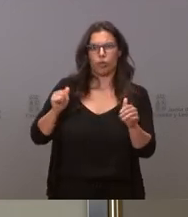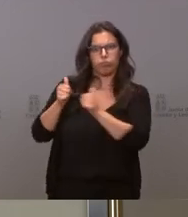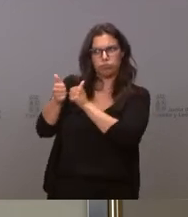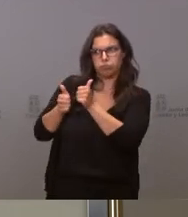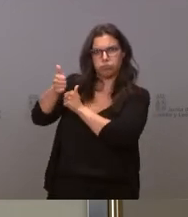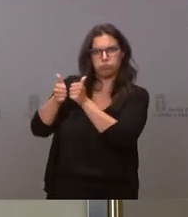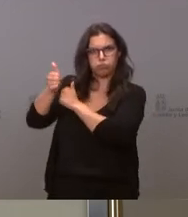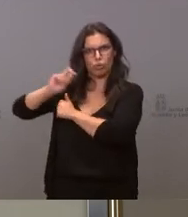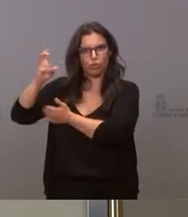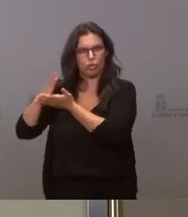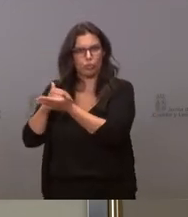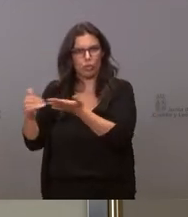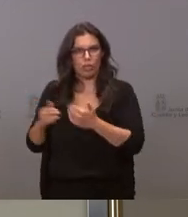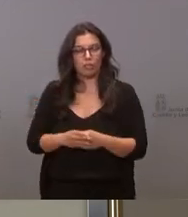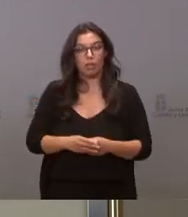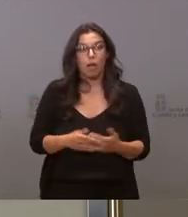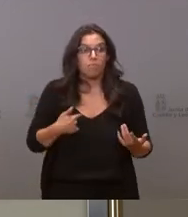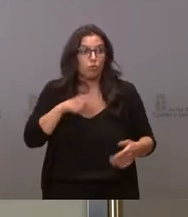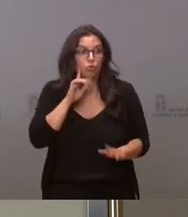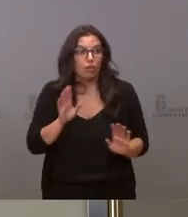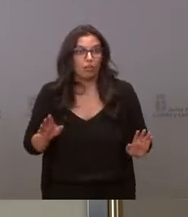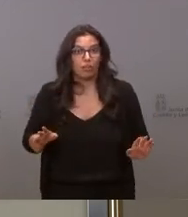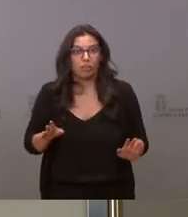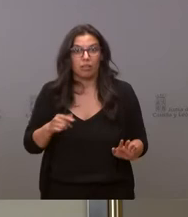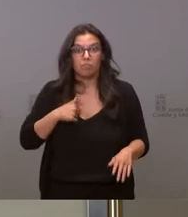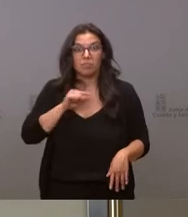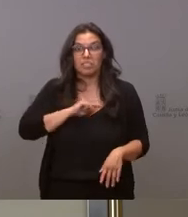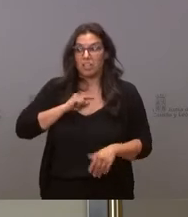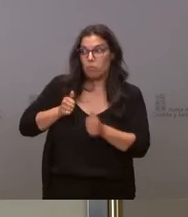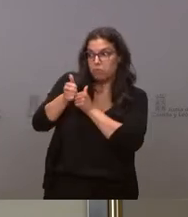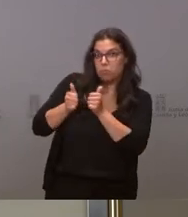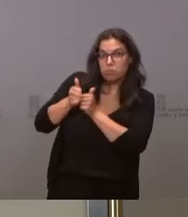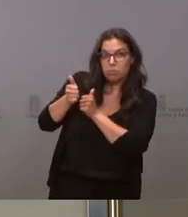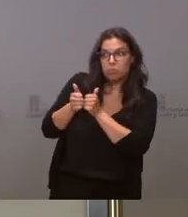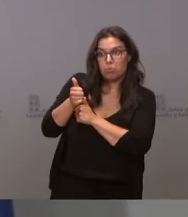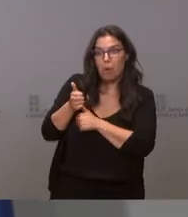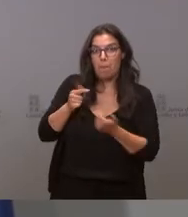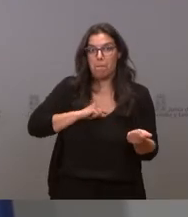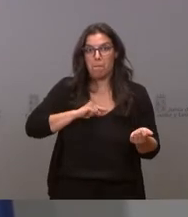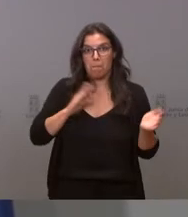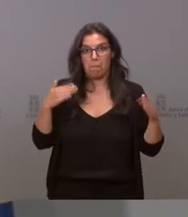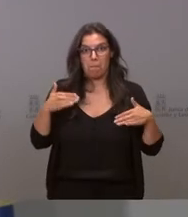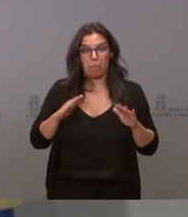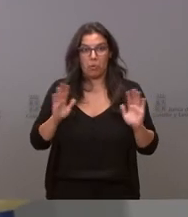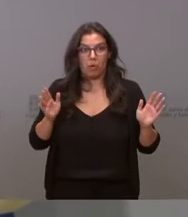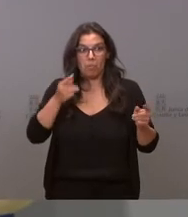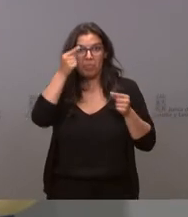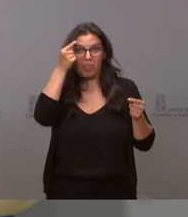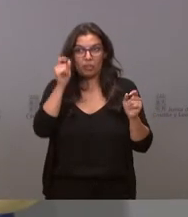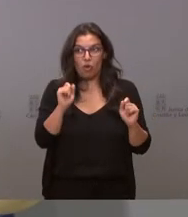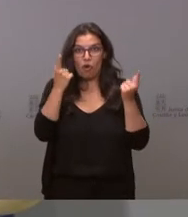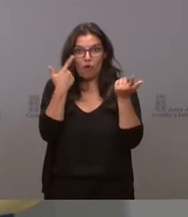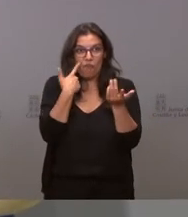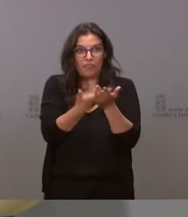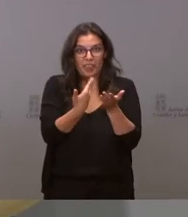gracias no lo sé yo la sensación de que me están pasando por todos los lados no la veo en los datos oficiales